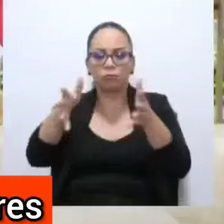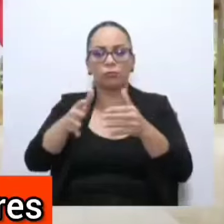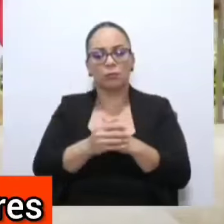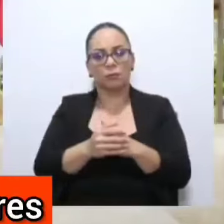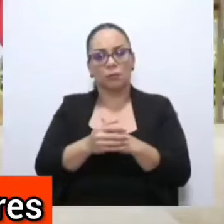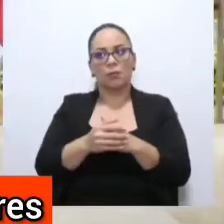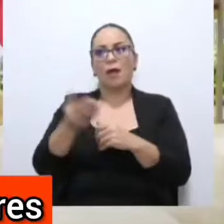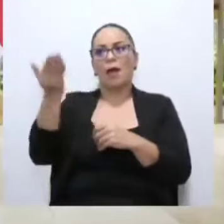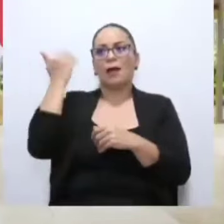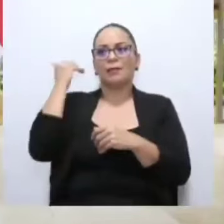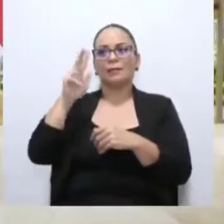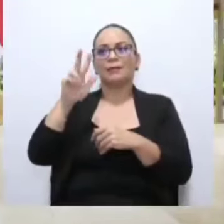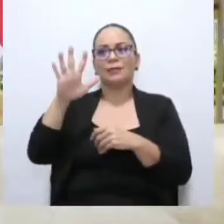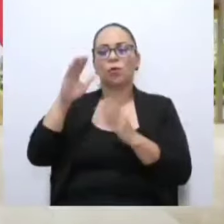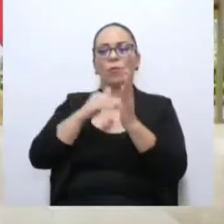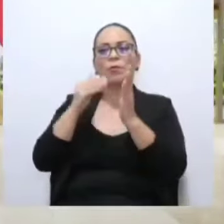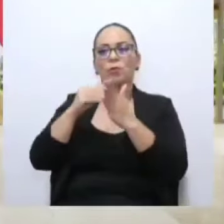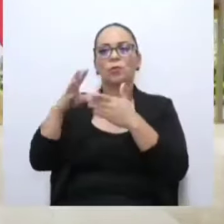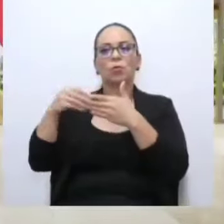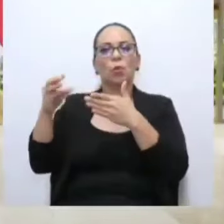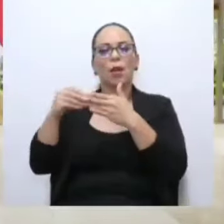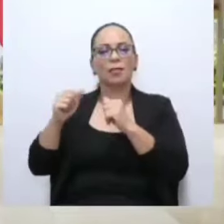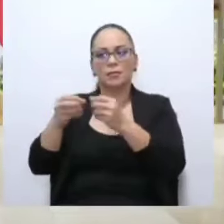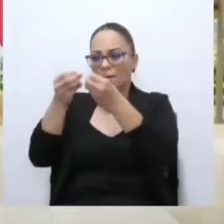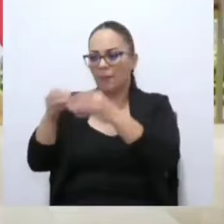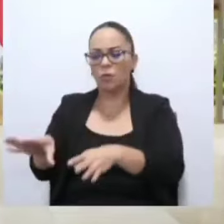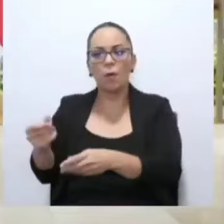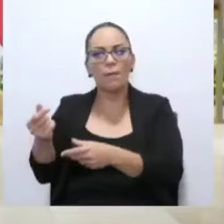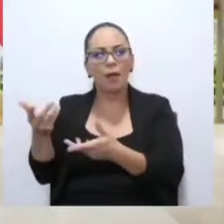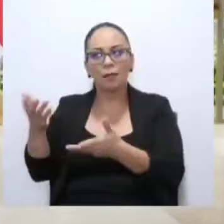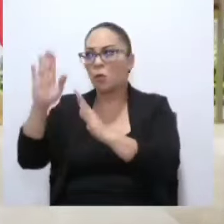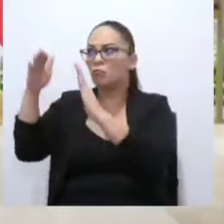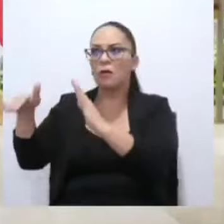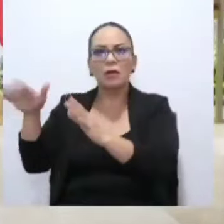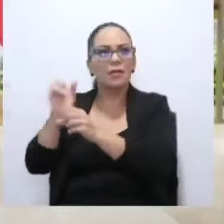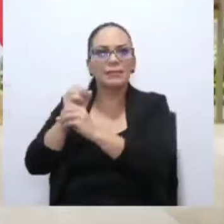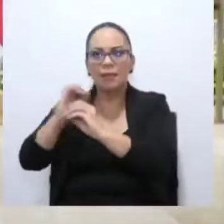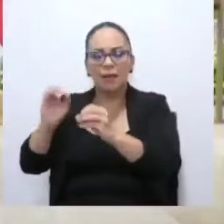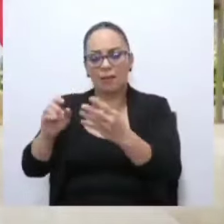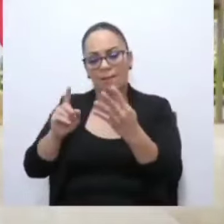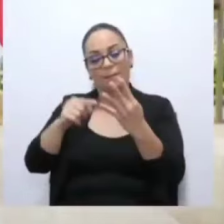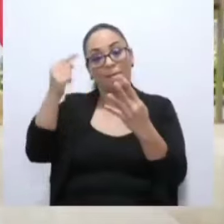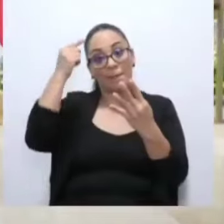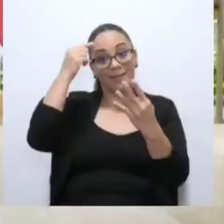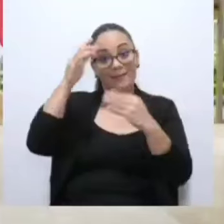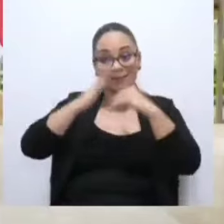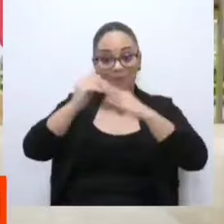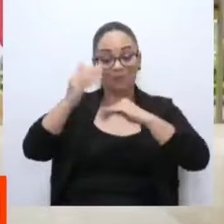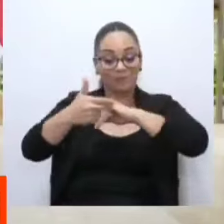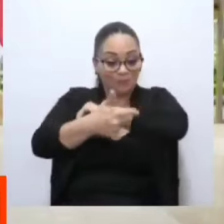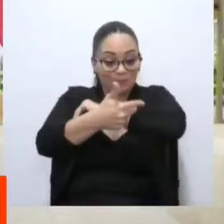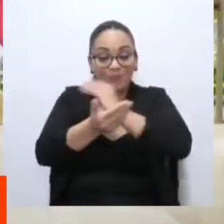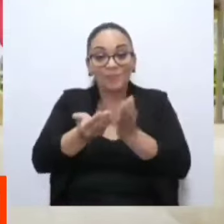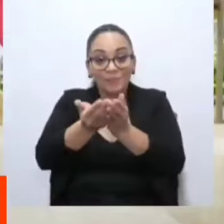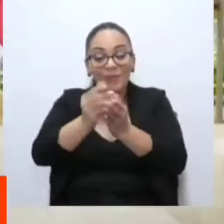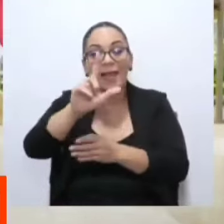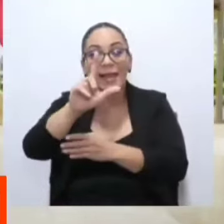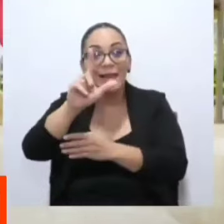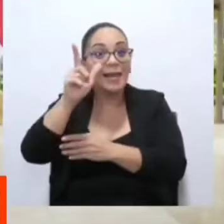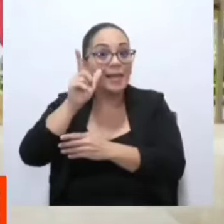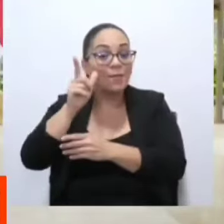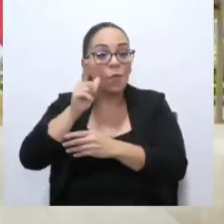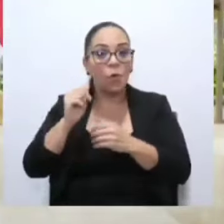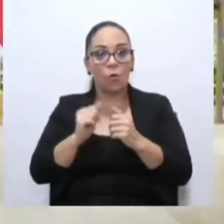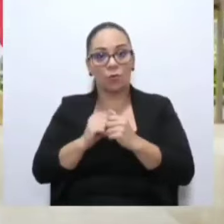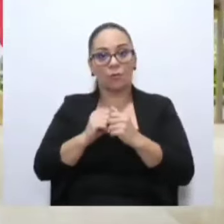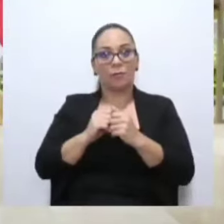millones de dólares y la Contraloría no hizo nada. Piense, la Marina de Limón, piense, un aeropuerto en Limón